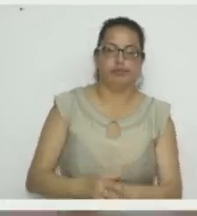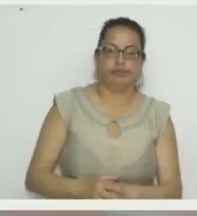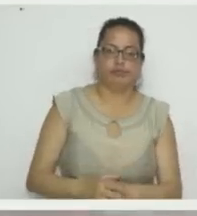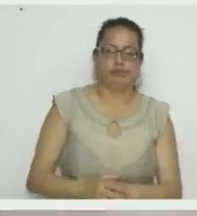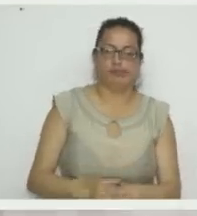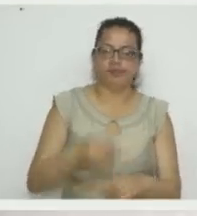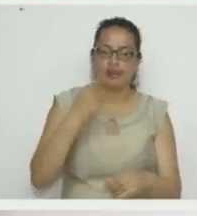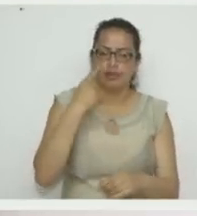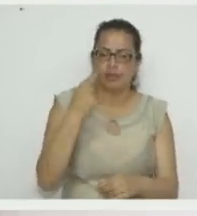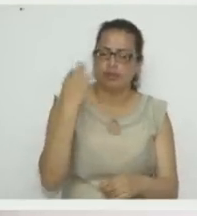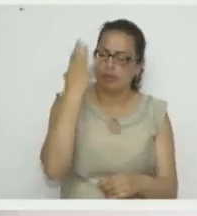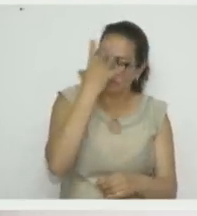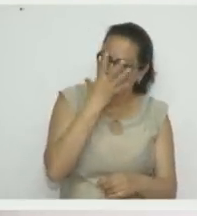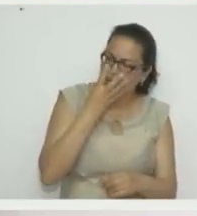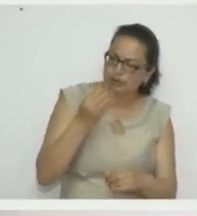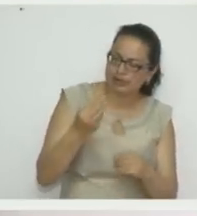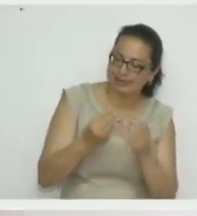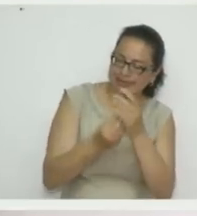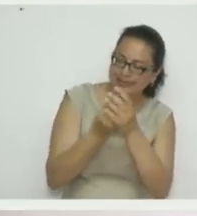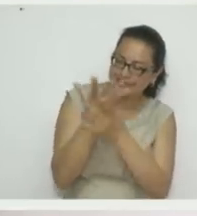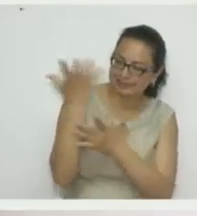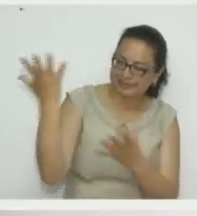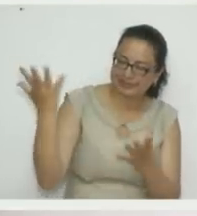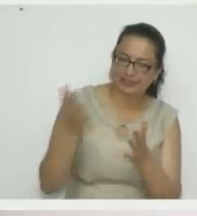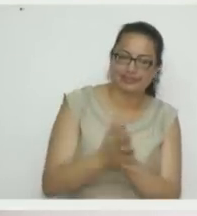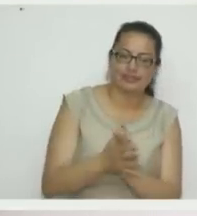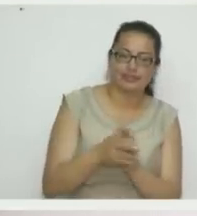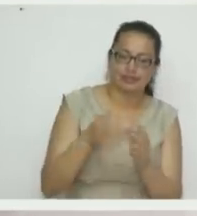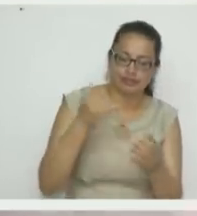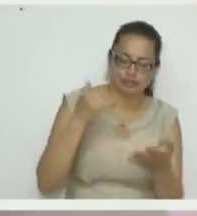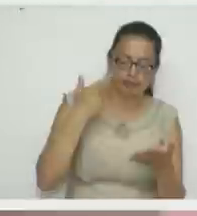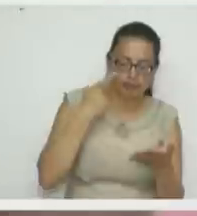Mira cómo queda la flor. Si puede acercarla, por favor.